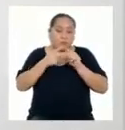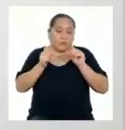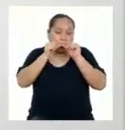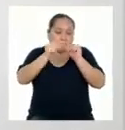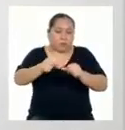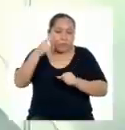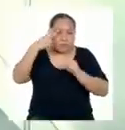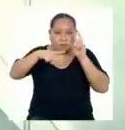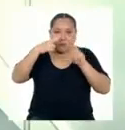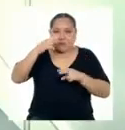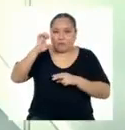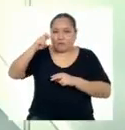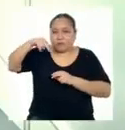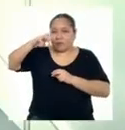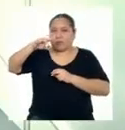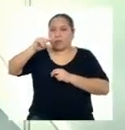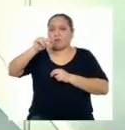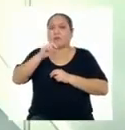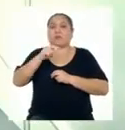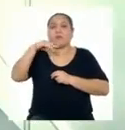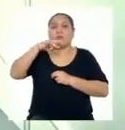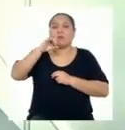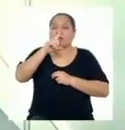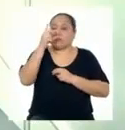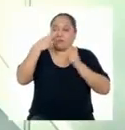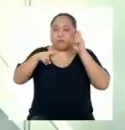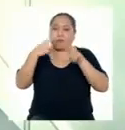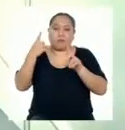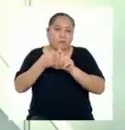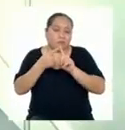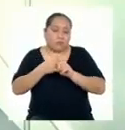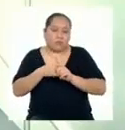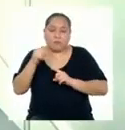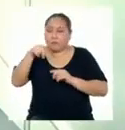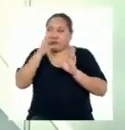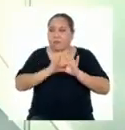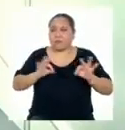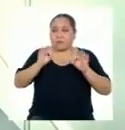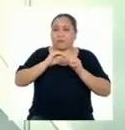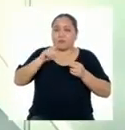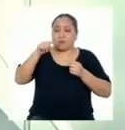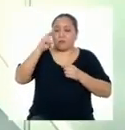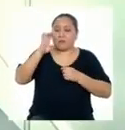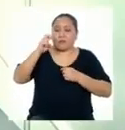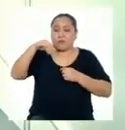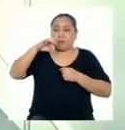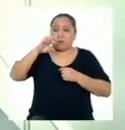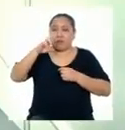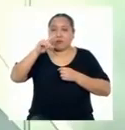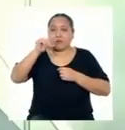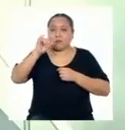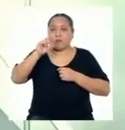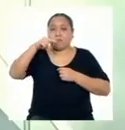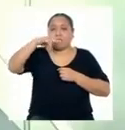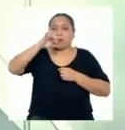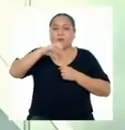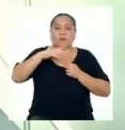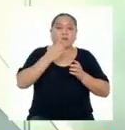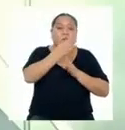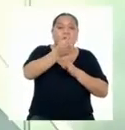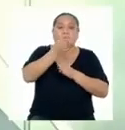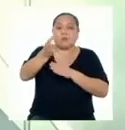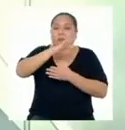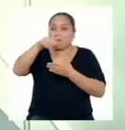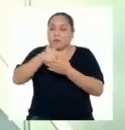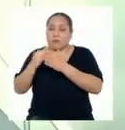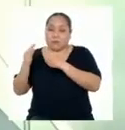no es muy positiva. Es importante que la energía llegue a todos los hogares del Perú, porque el acceso a ella es una